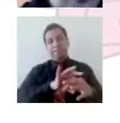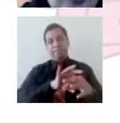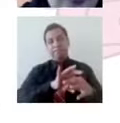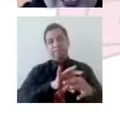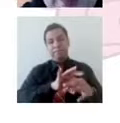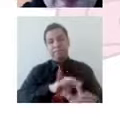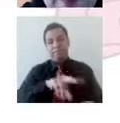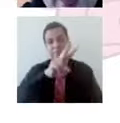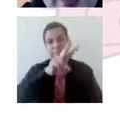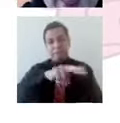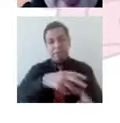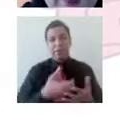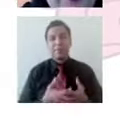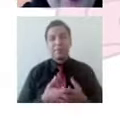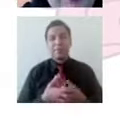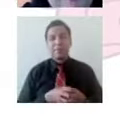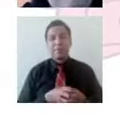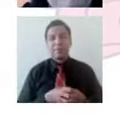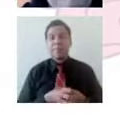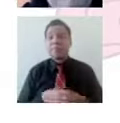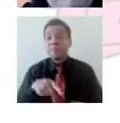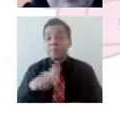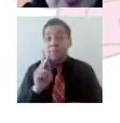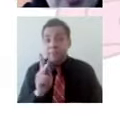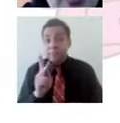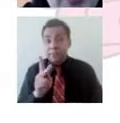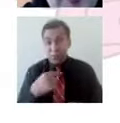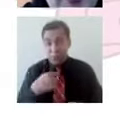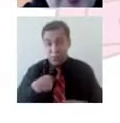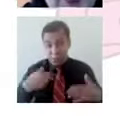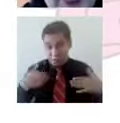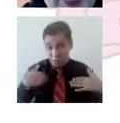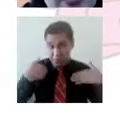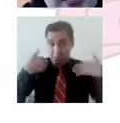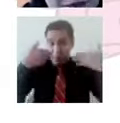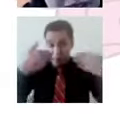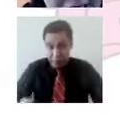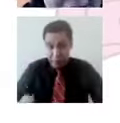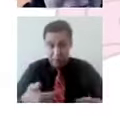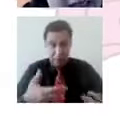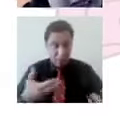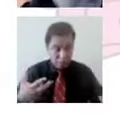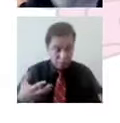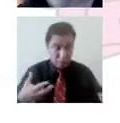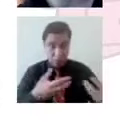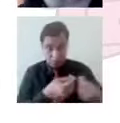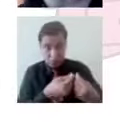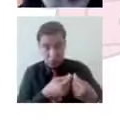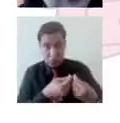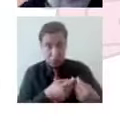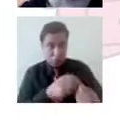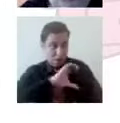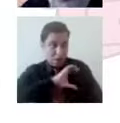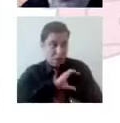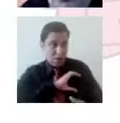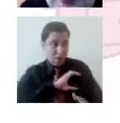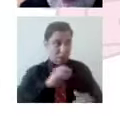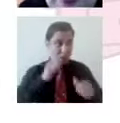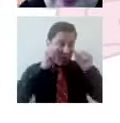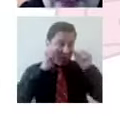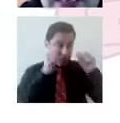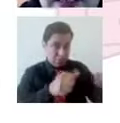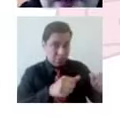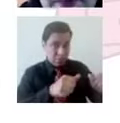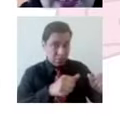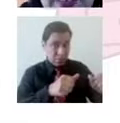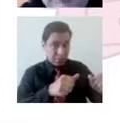junto con el equipo, perdón, junto con el equipo de trabajo social del Departamento de Psiquiatría y Salud Mental, poder trabajar junto con las